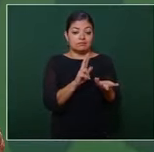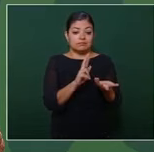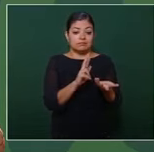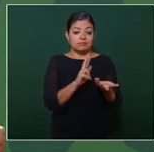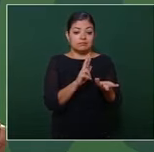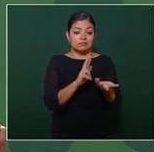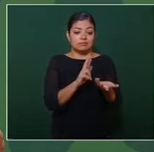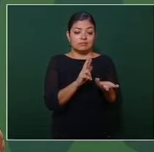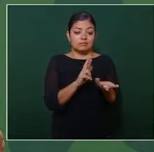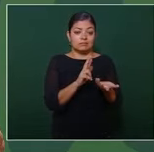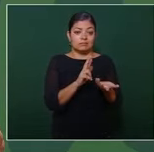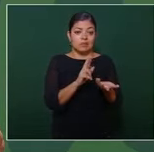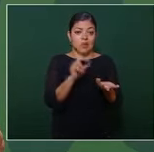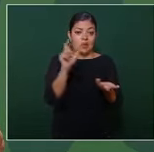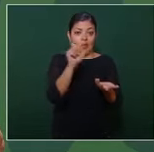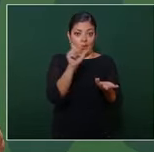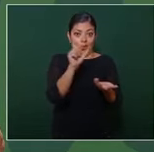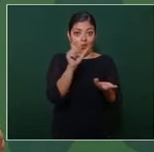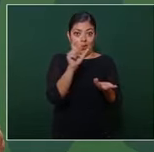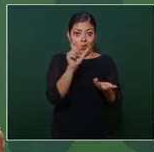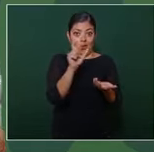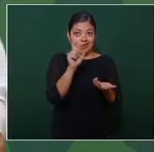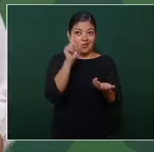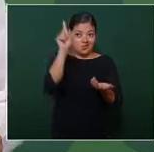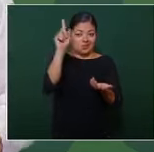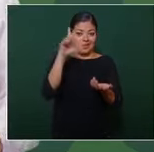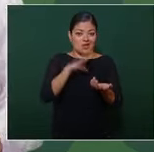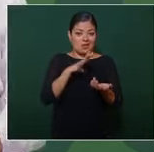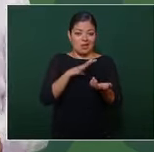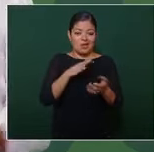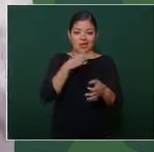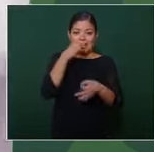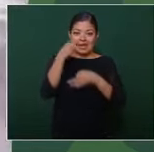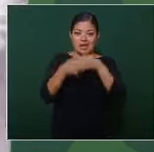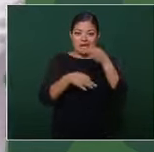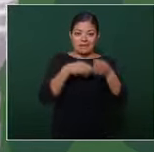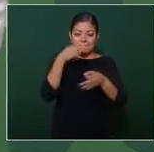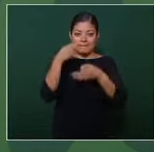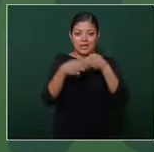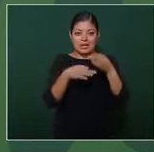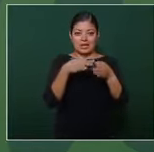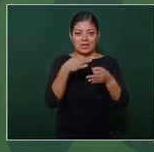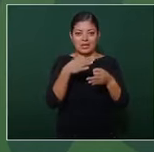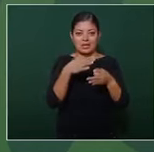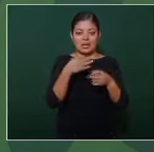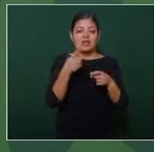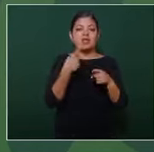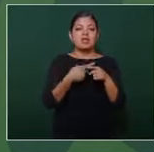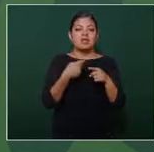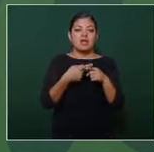cuando hay campañas los que aportan